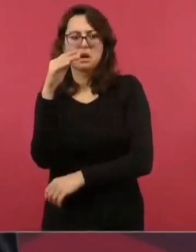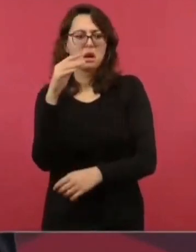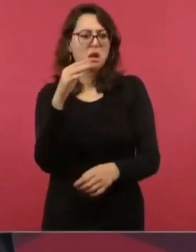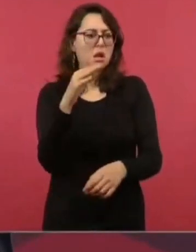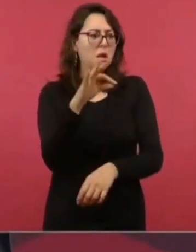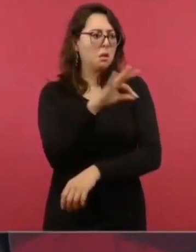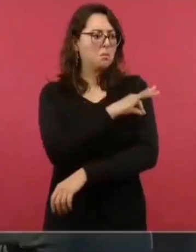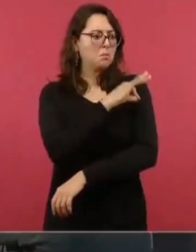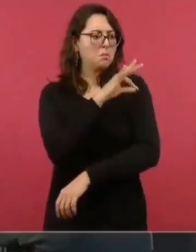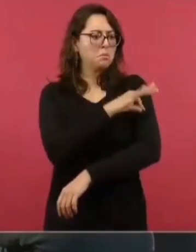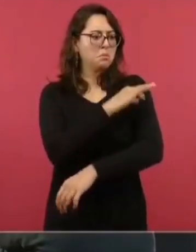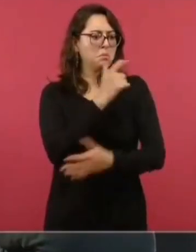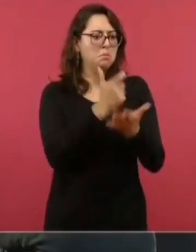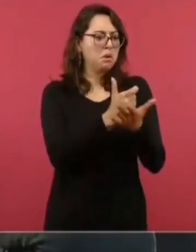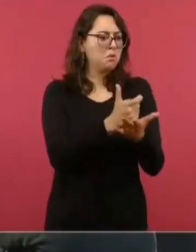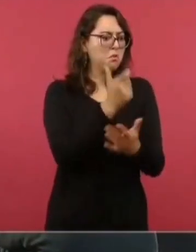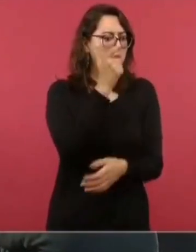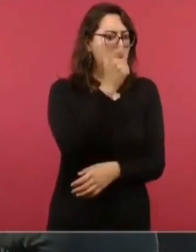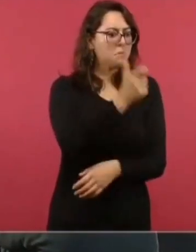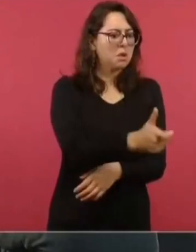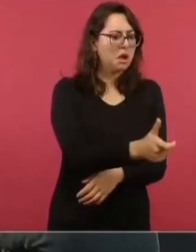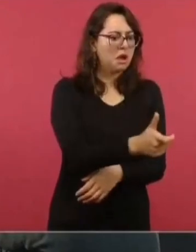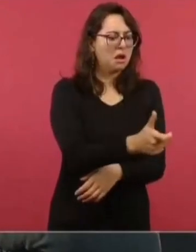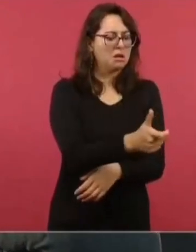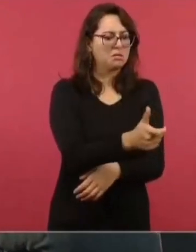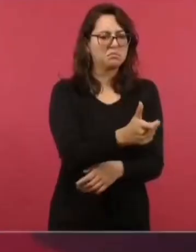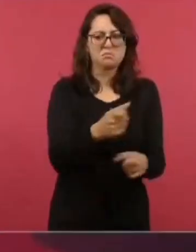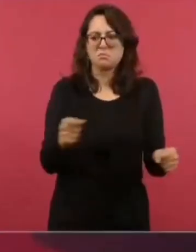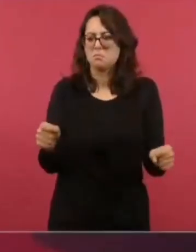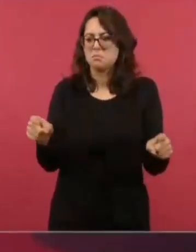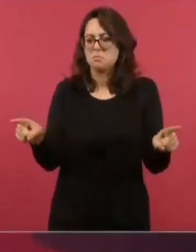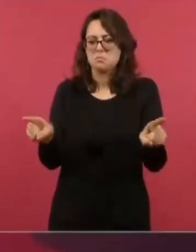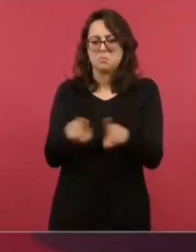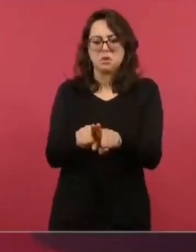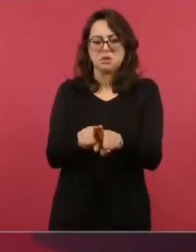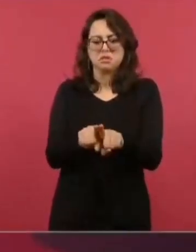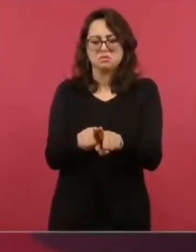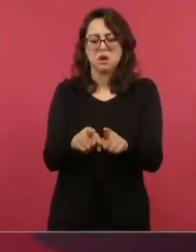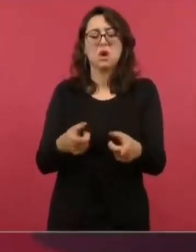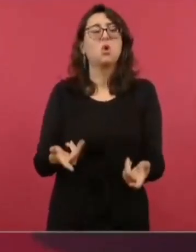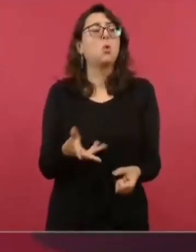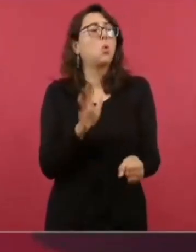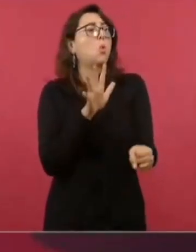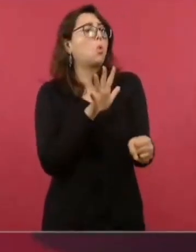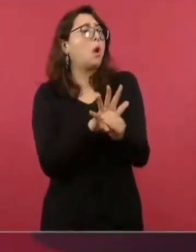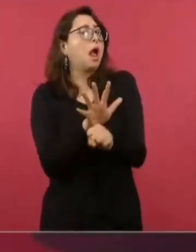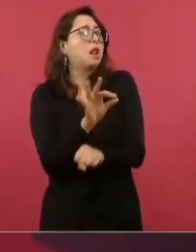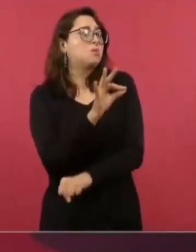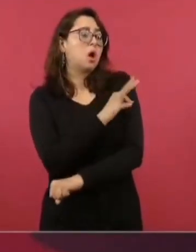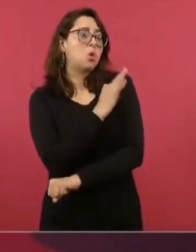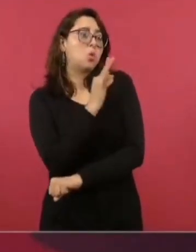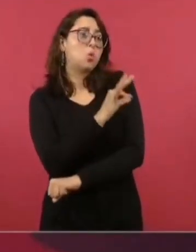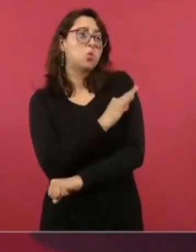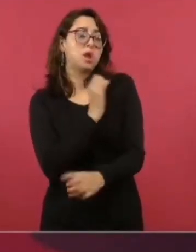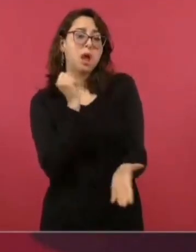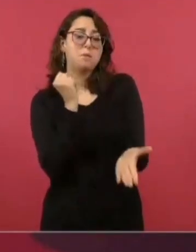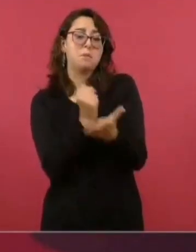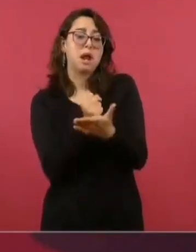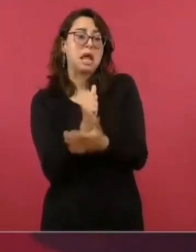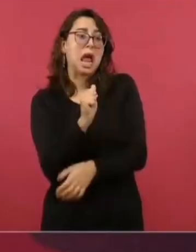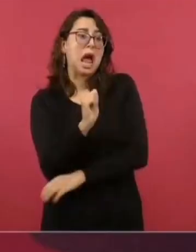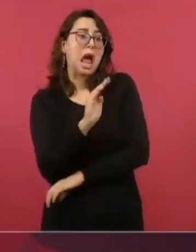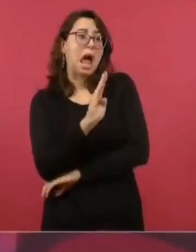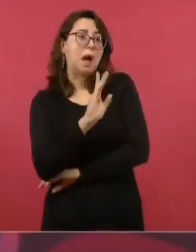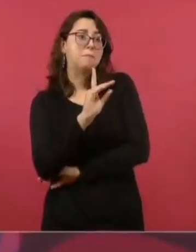Abdalá? ¿Será Patria la vacuna que se va a poner? Sí, esa o cualquier otra que esté certificada.